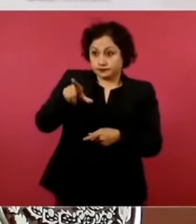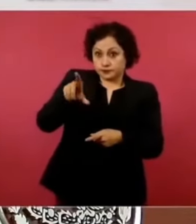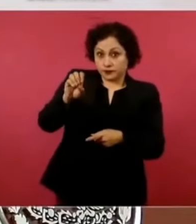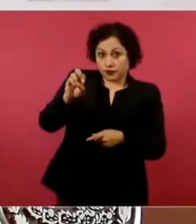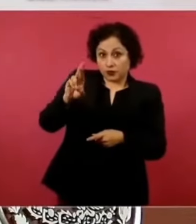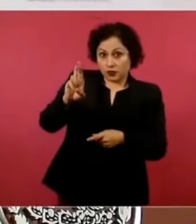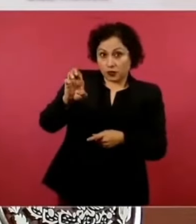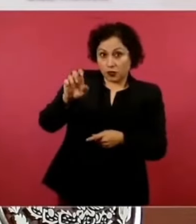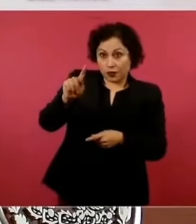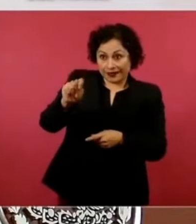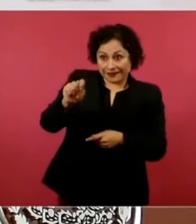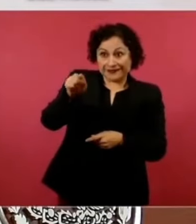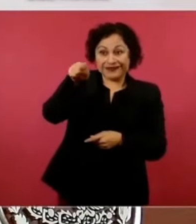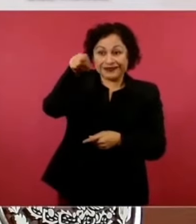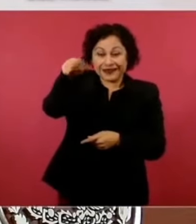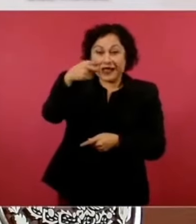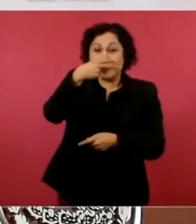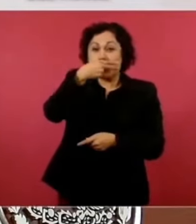denuncia.